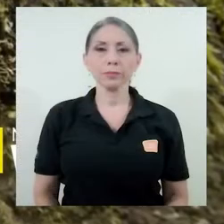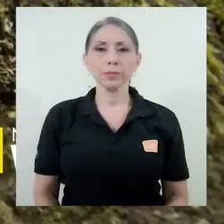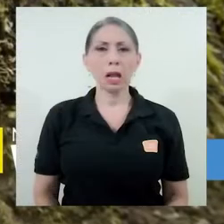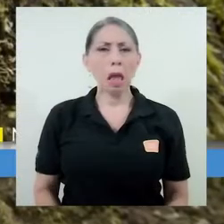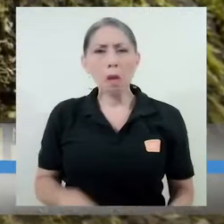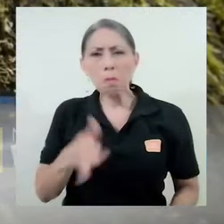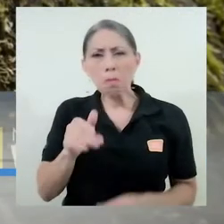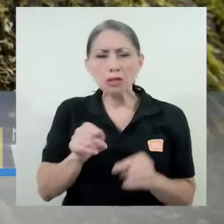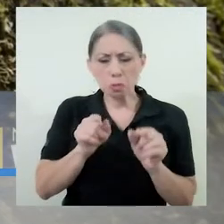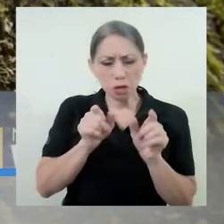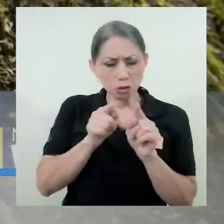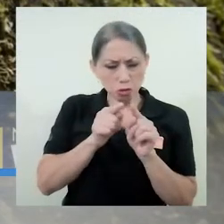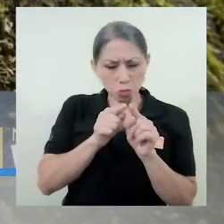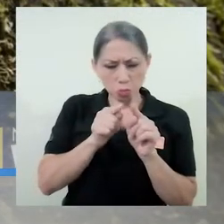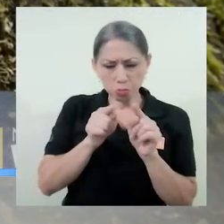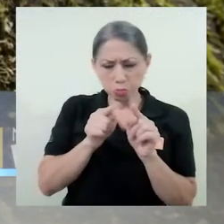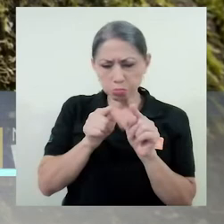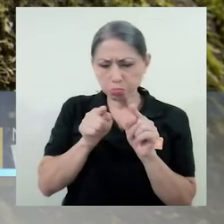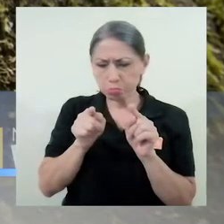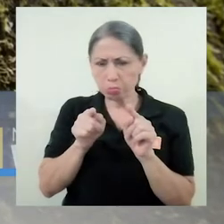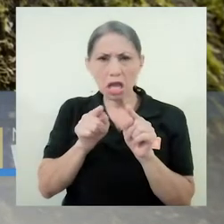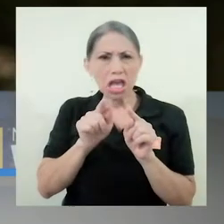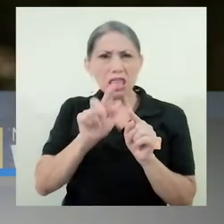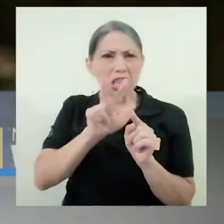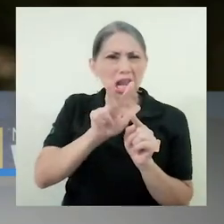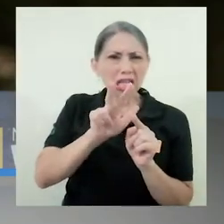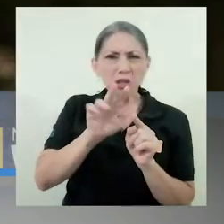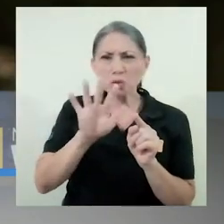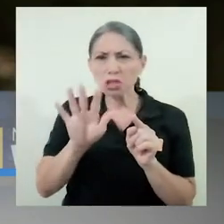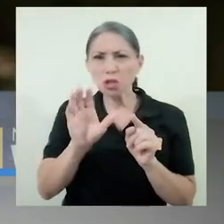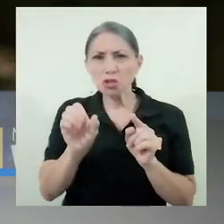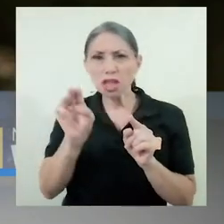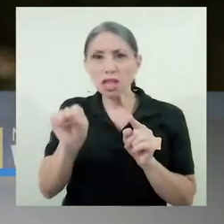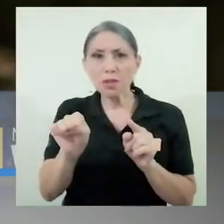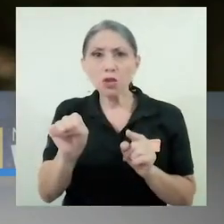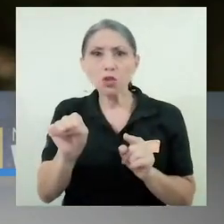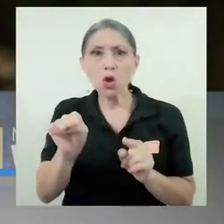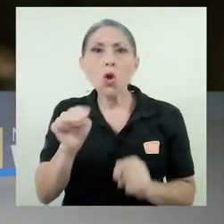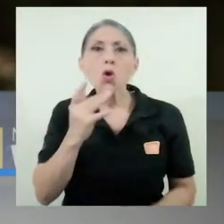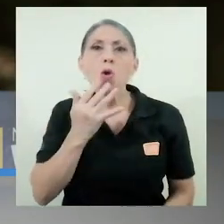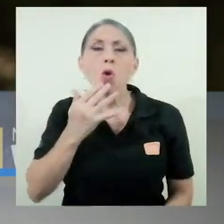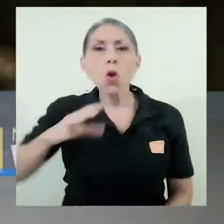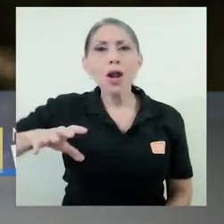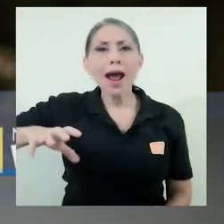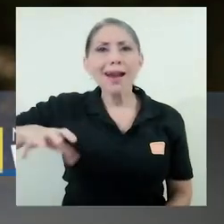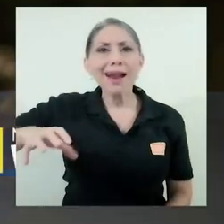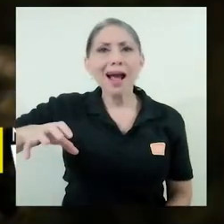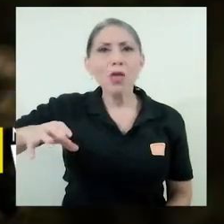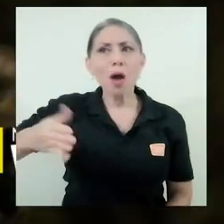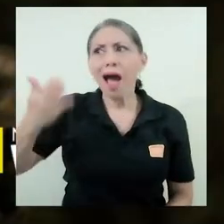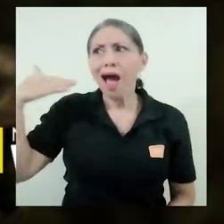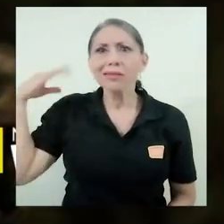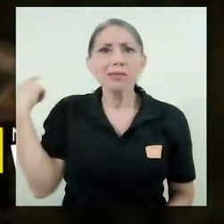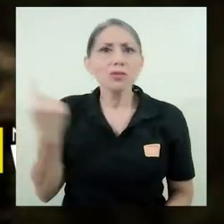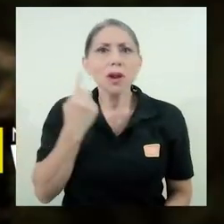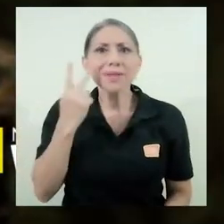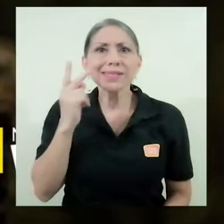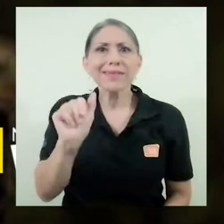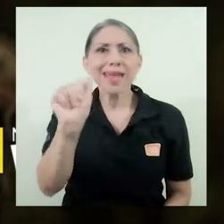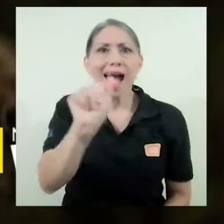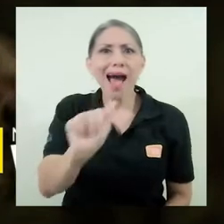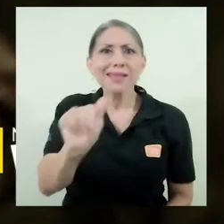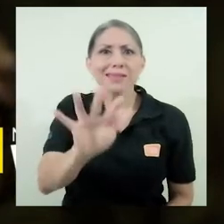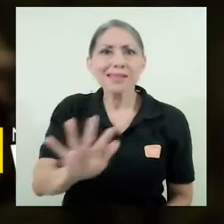mide entre 3 y 5 centímetros es de color anaranjado y se le veía únicamente en el continente